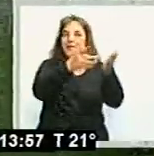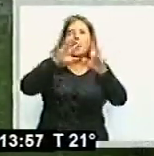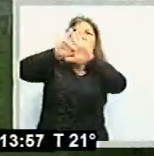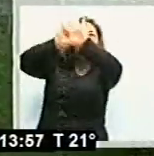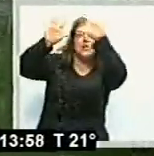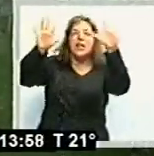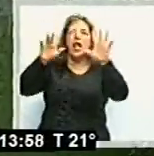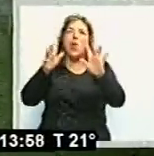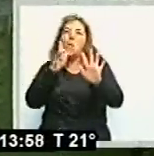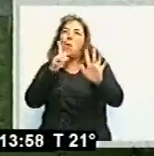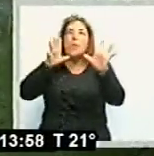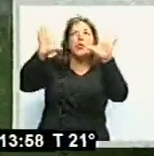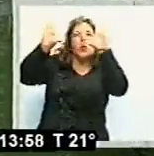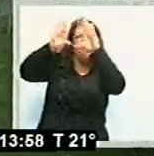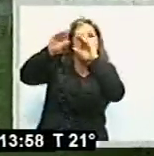parcialmente nublado a esta hora. Por el momento,